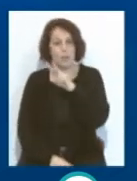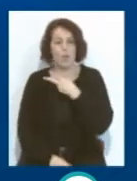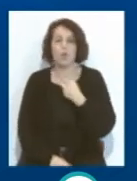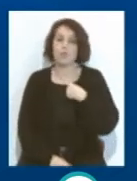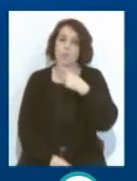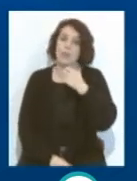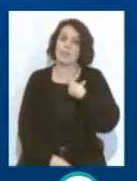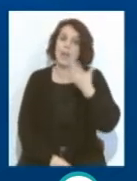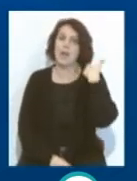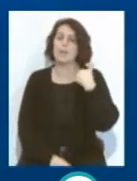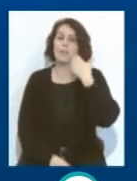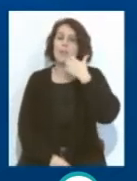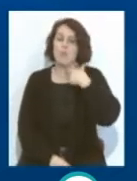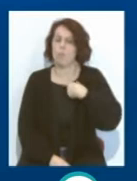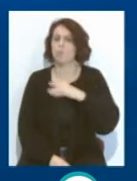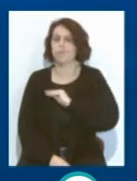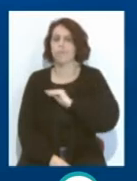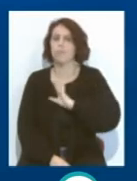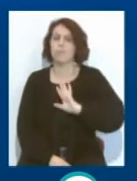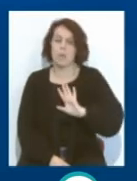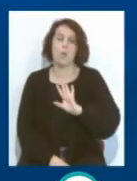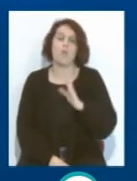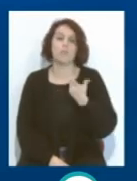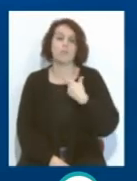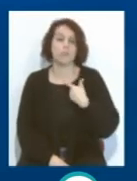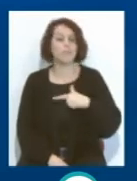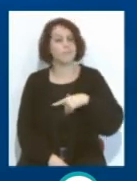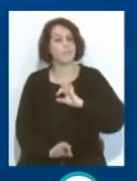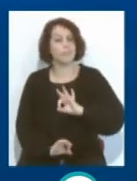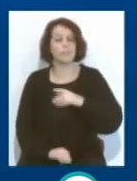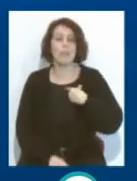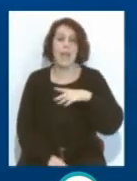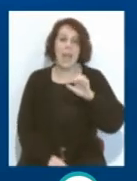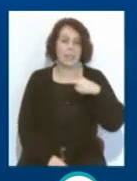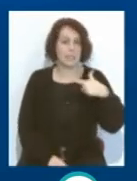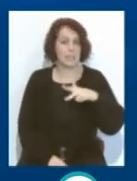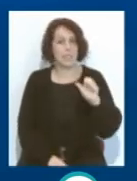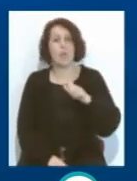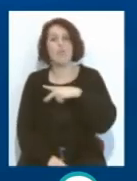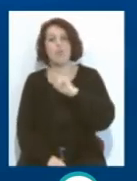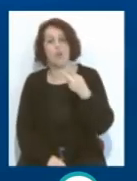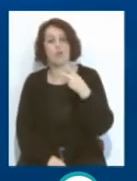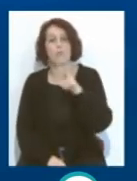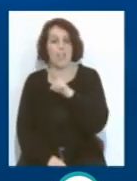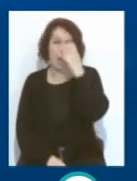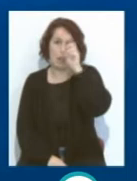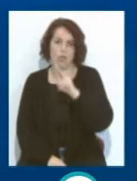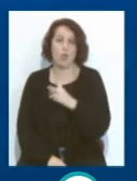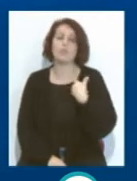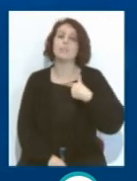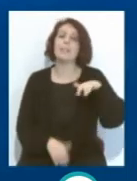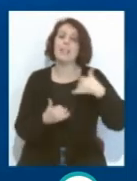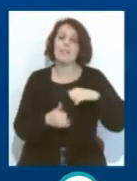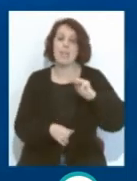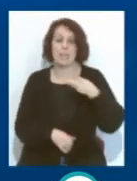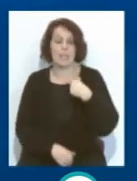Le costó el sábado al Real Madrid bastante, pero tuvo Barán ahí preciso. Elche 2, Villarreal 2. Sevilla Fútbol Club